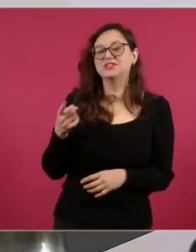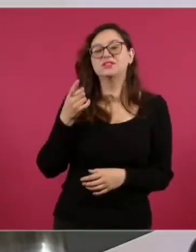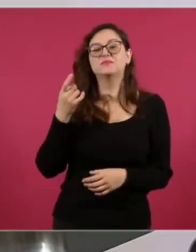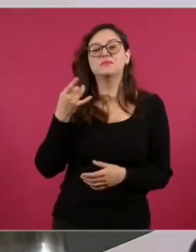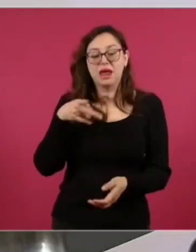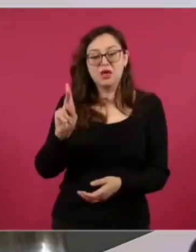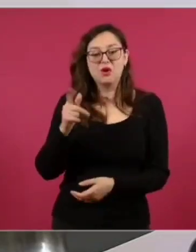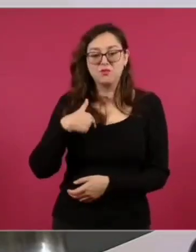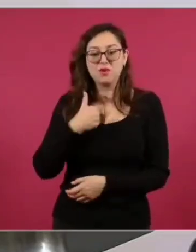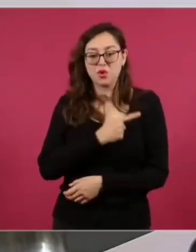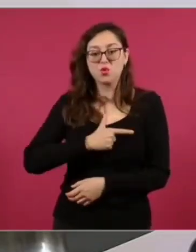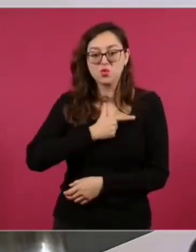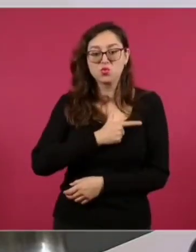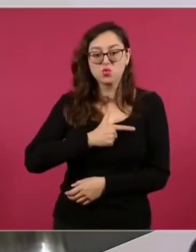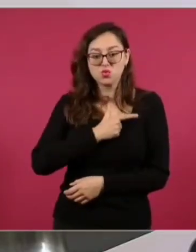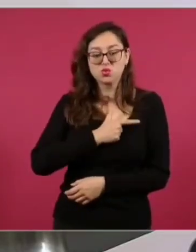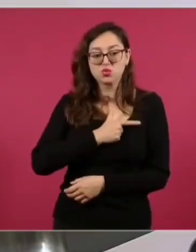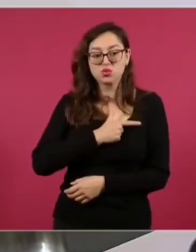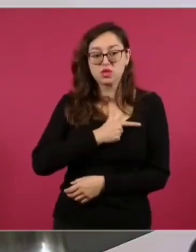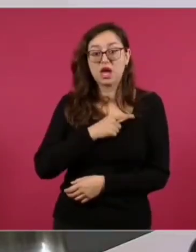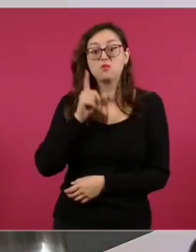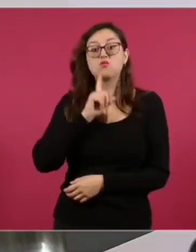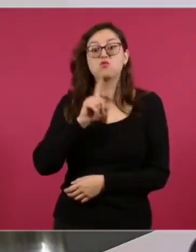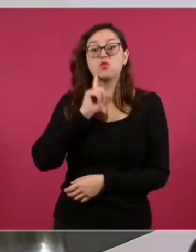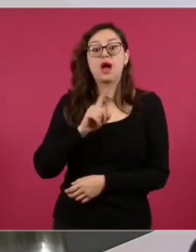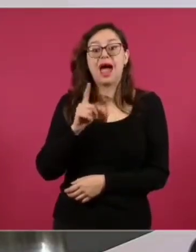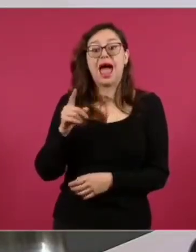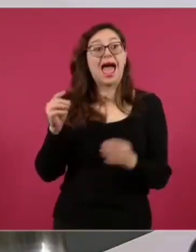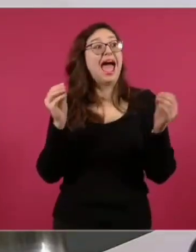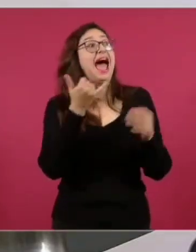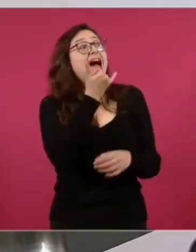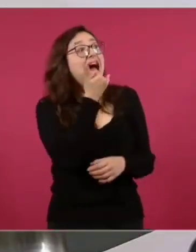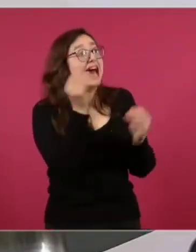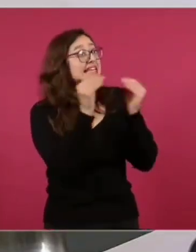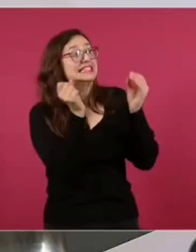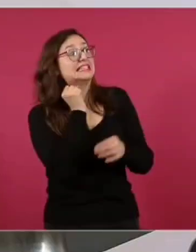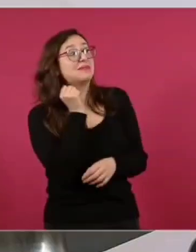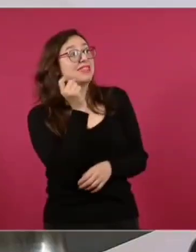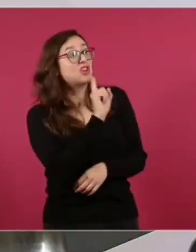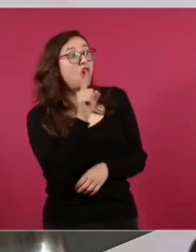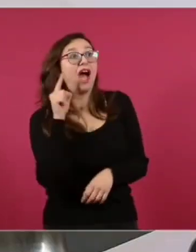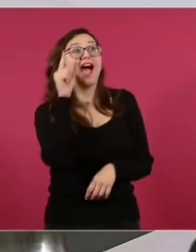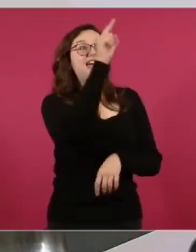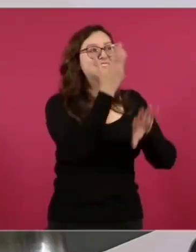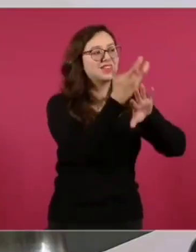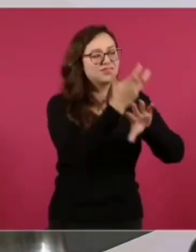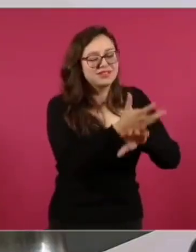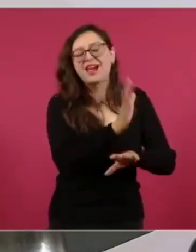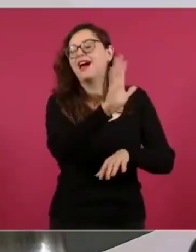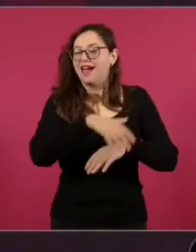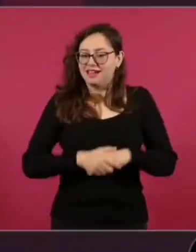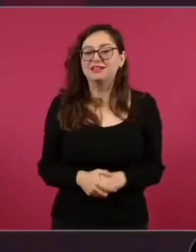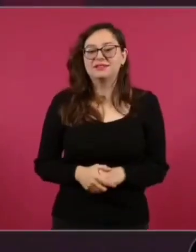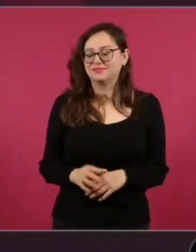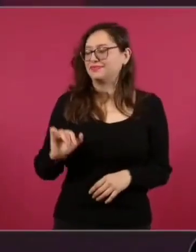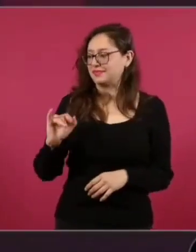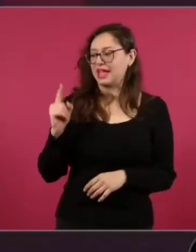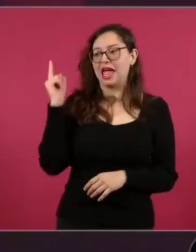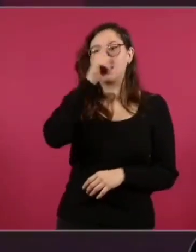la señora Kamala y el presidente Trump, los dos,